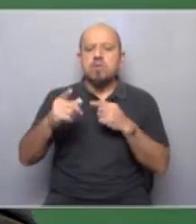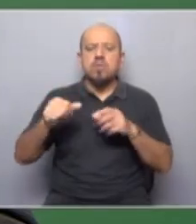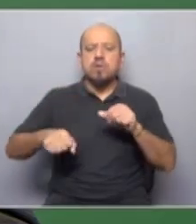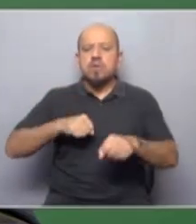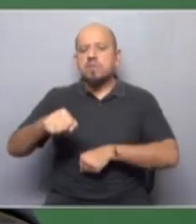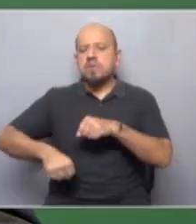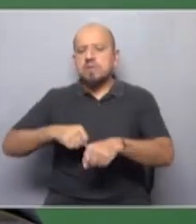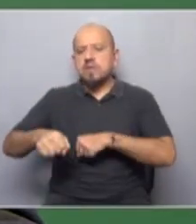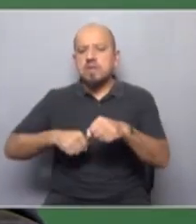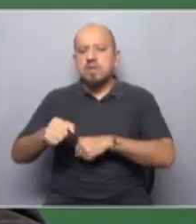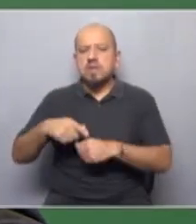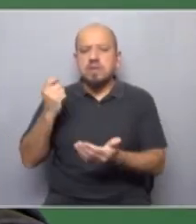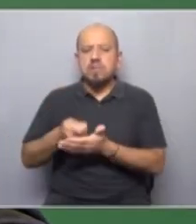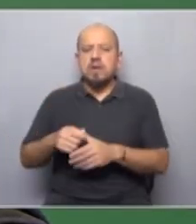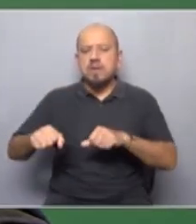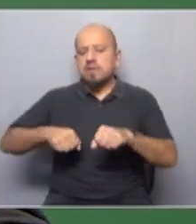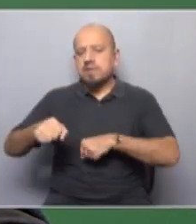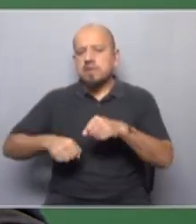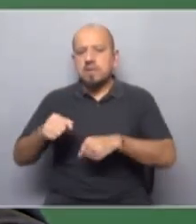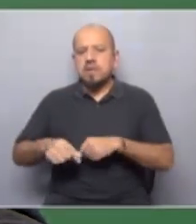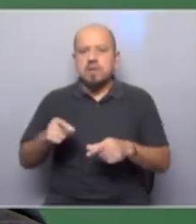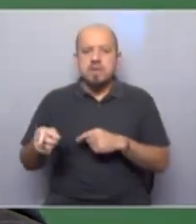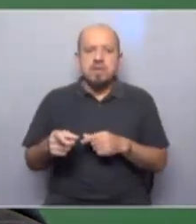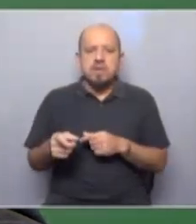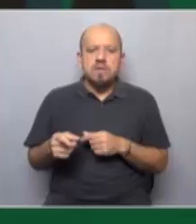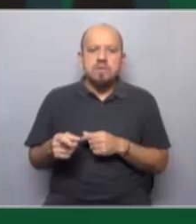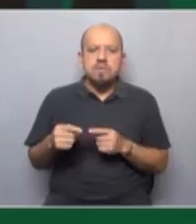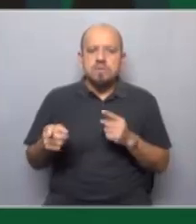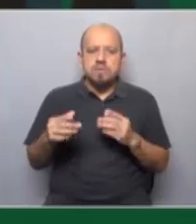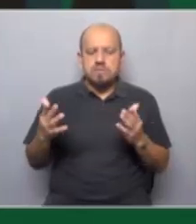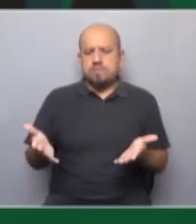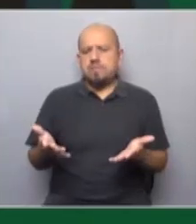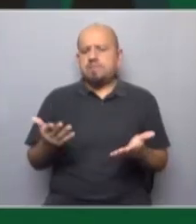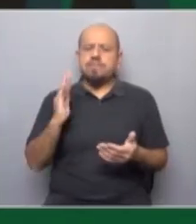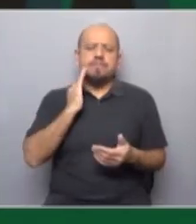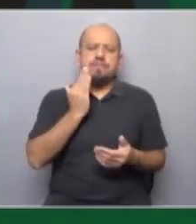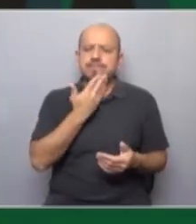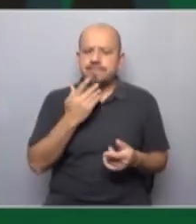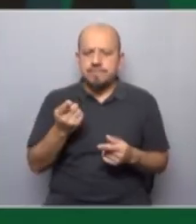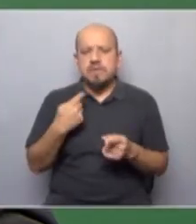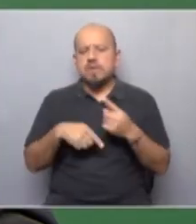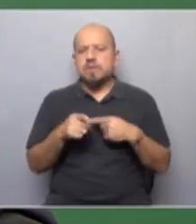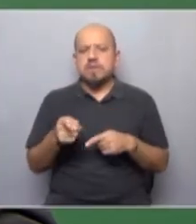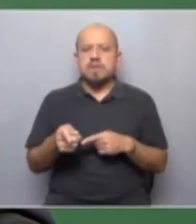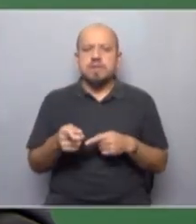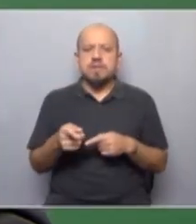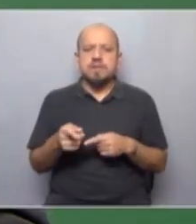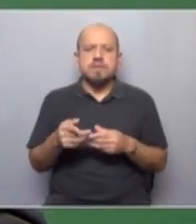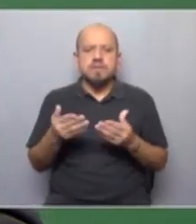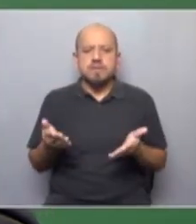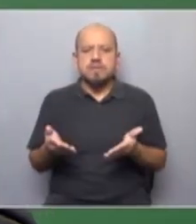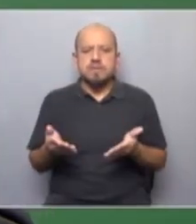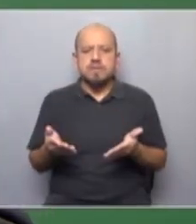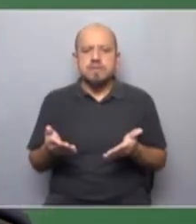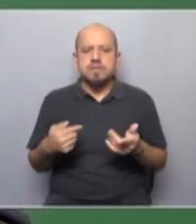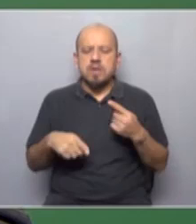caja atrás y pagándose él la bicicleta o sea es increíble la hipocresía la hipocresía que hay detrás y además está muy